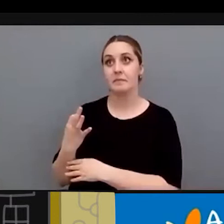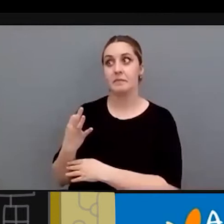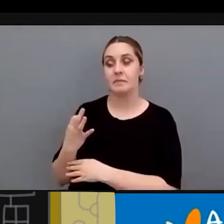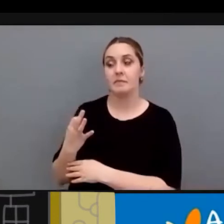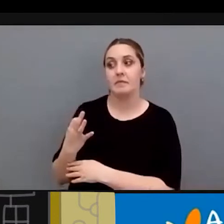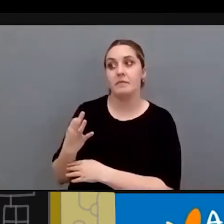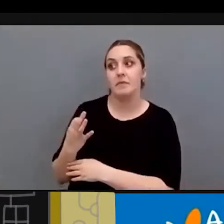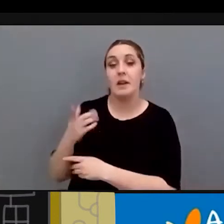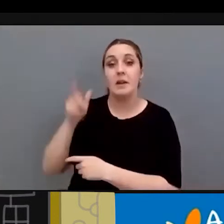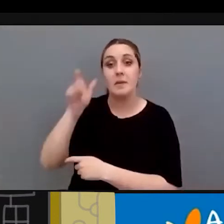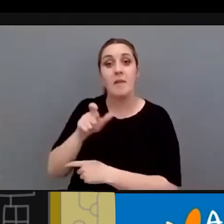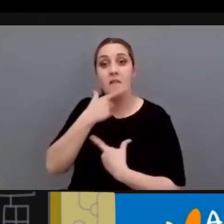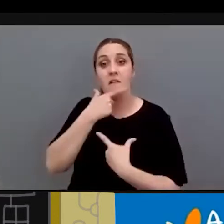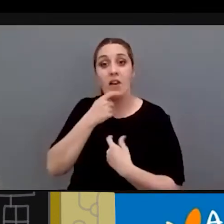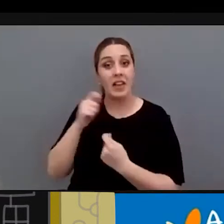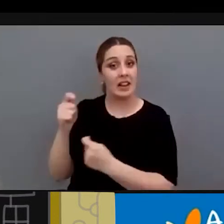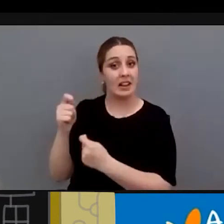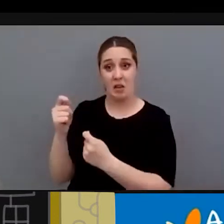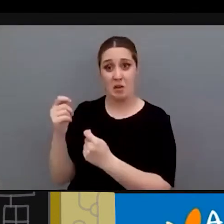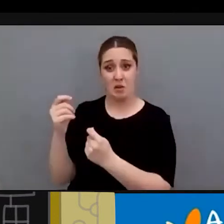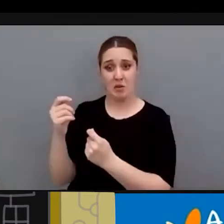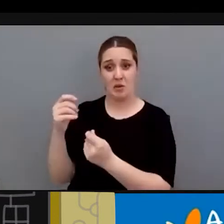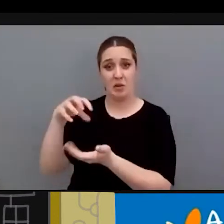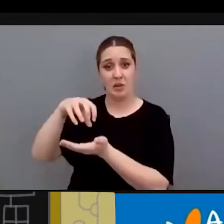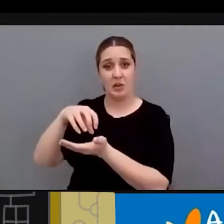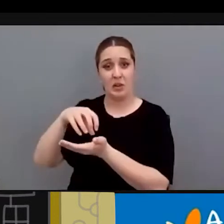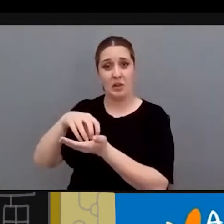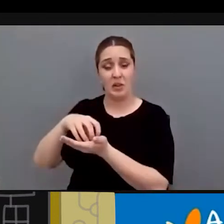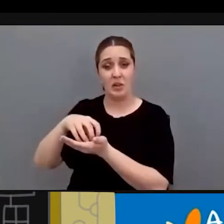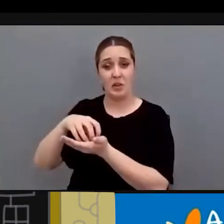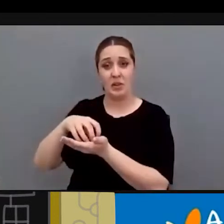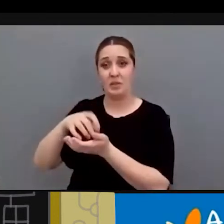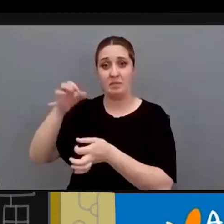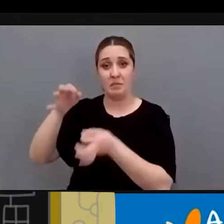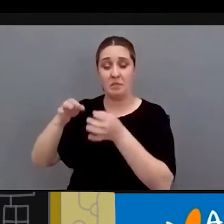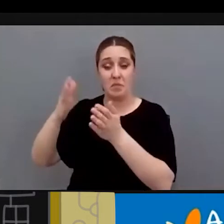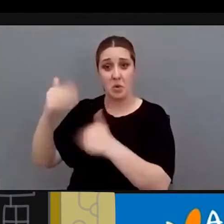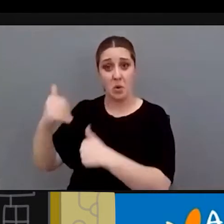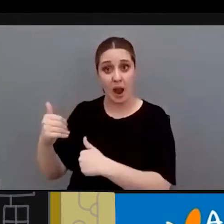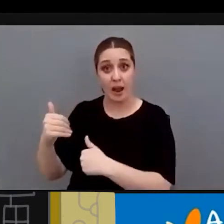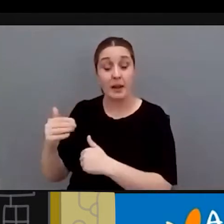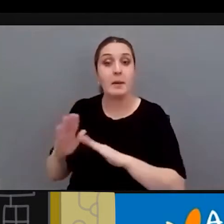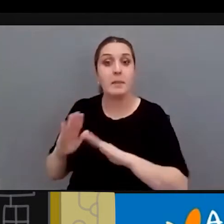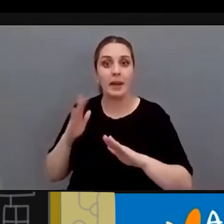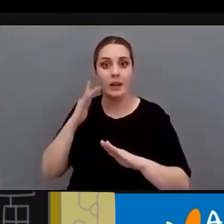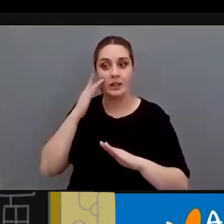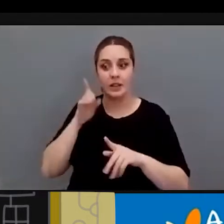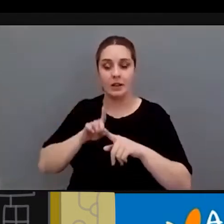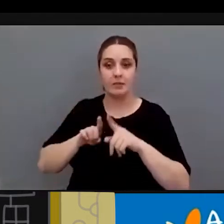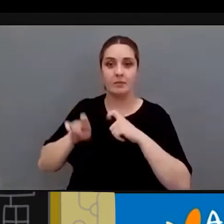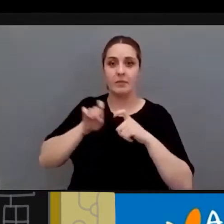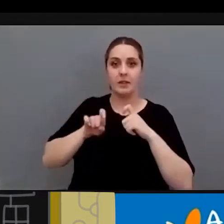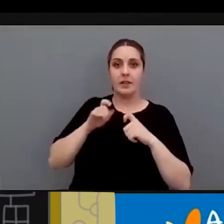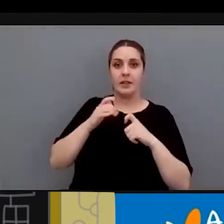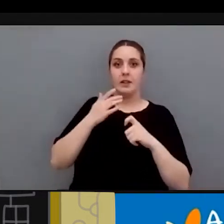facilitadores en los los agentes facilitadores pero si vamos más atrás porque no se